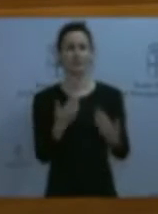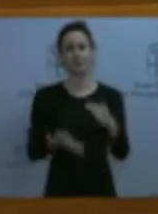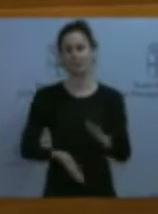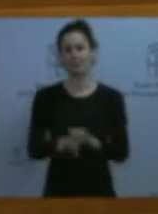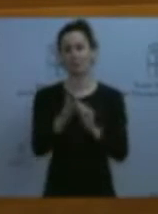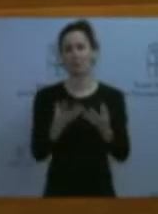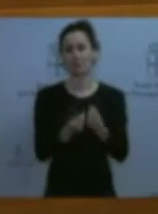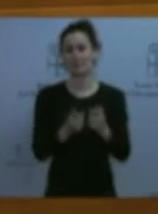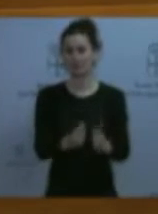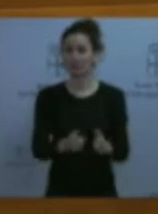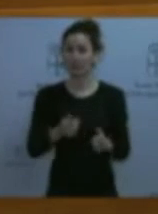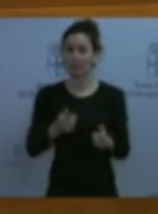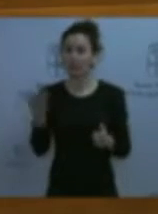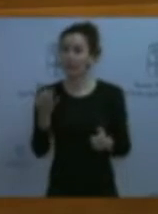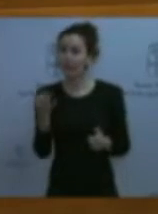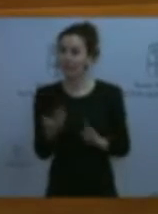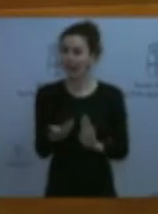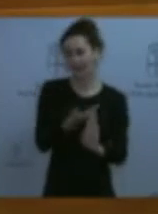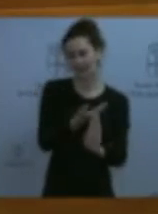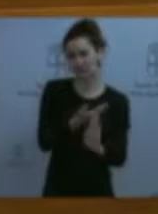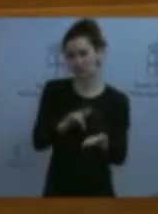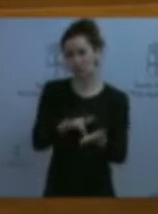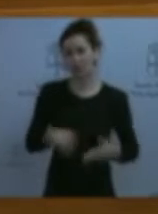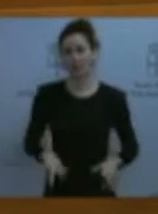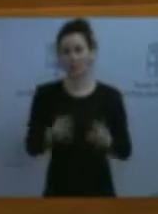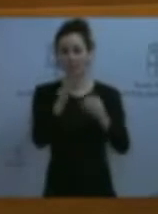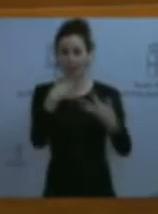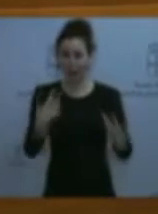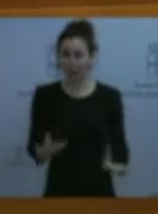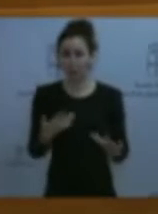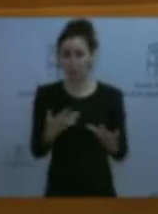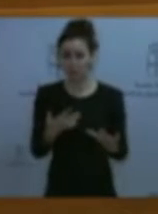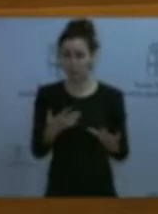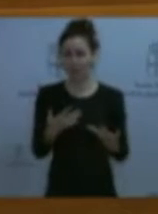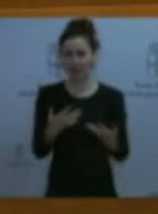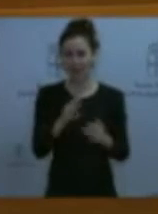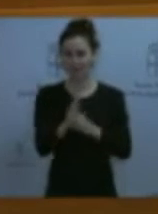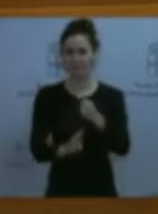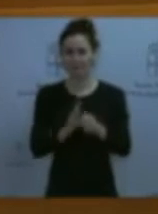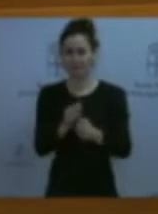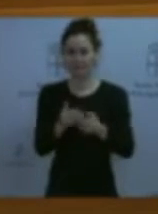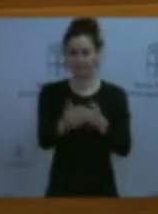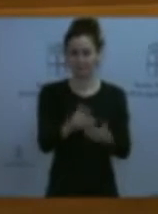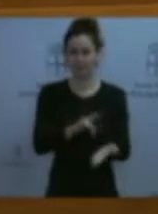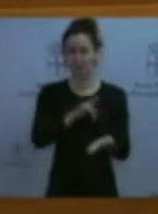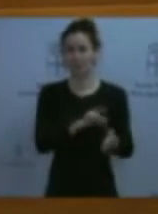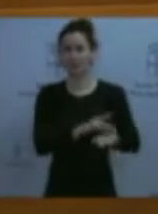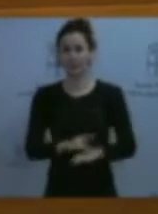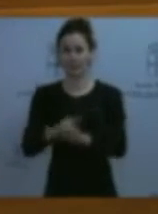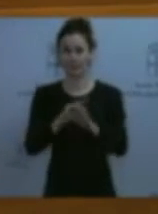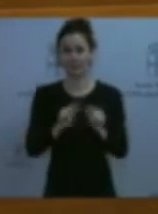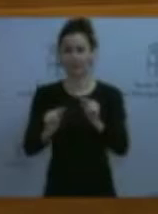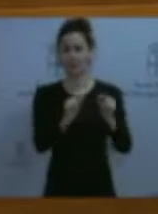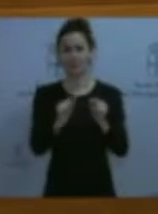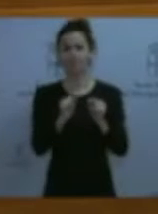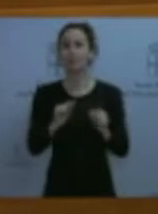sector debería de ocurrir mucho antes de que finalice el actual periodo de legislatura, como se aprobó en el debate de orientación. Algo